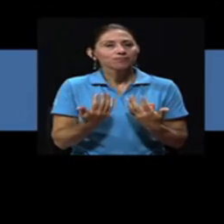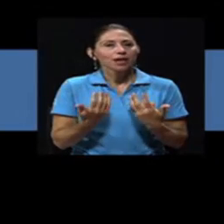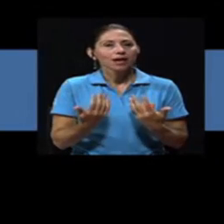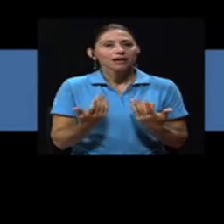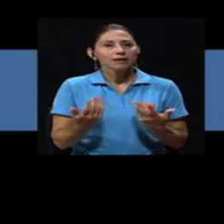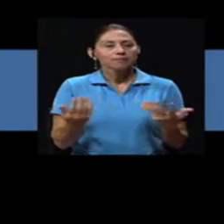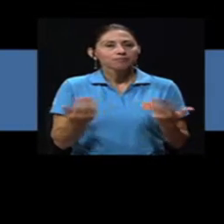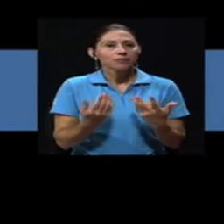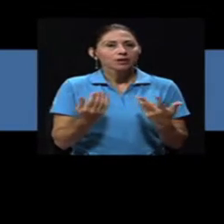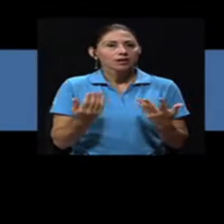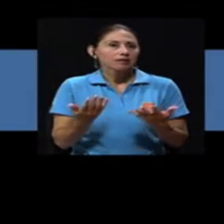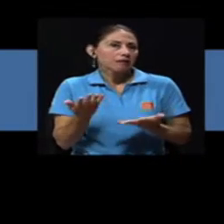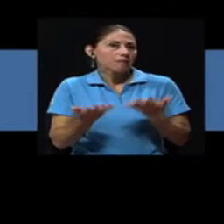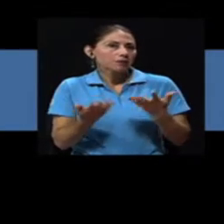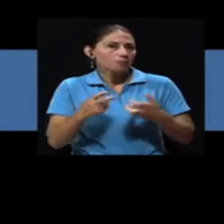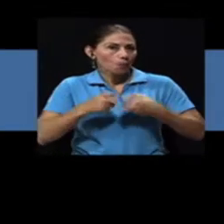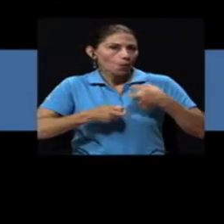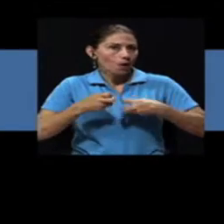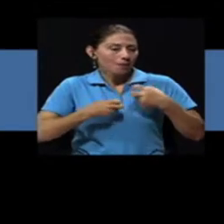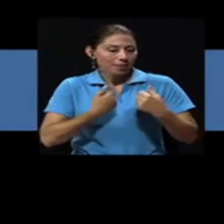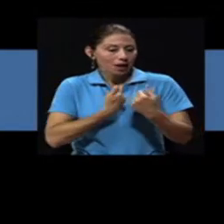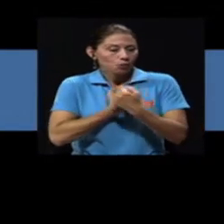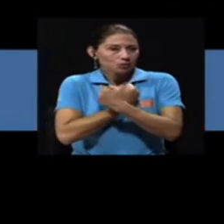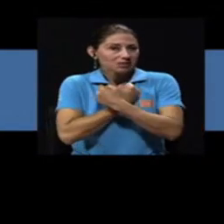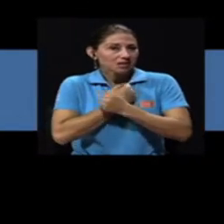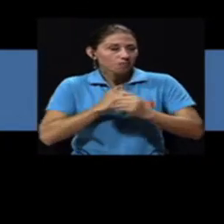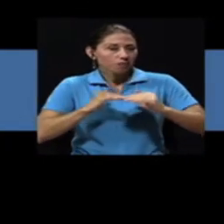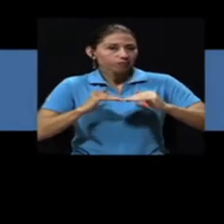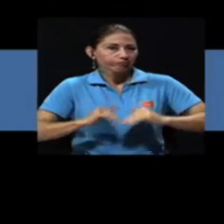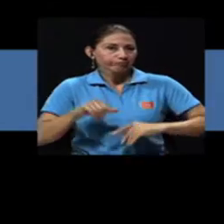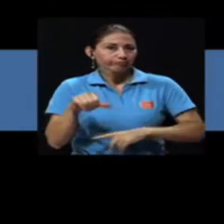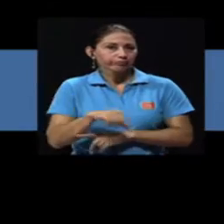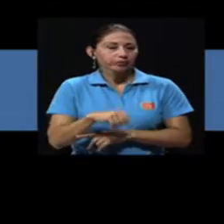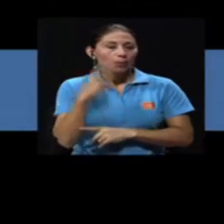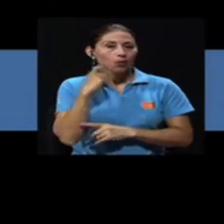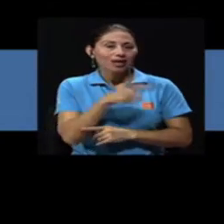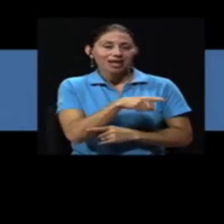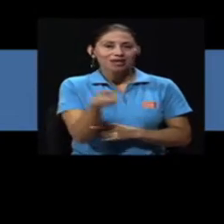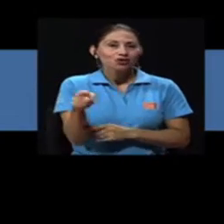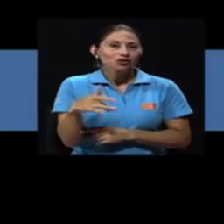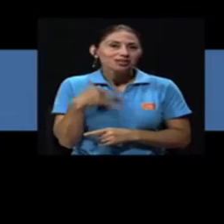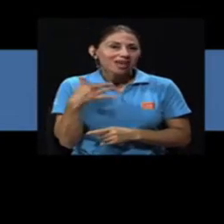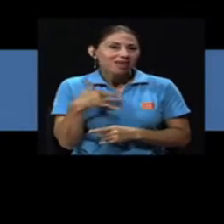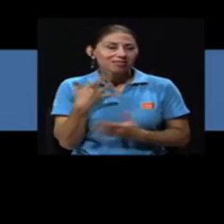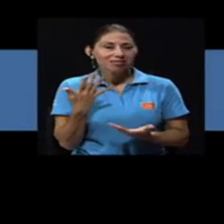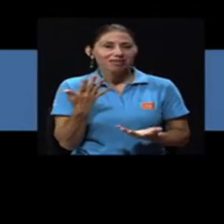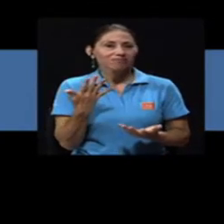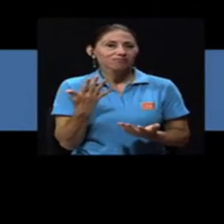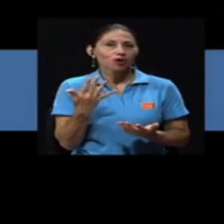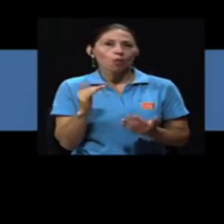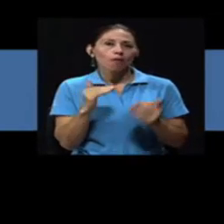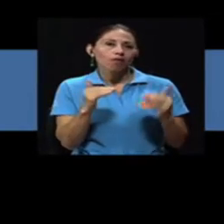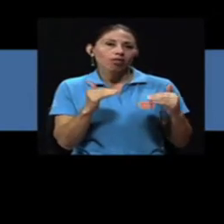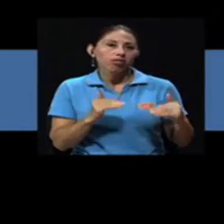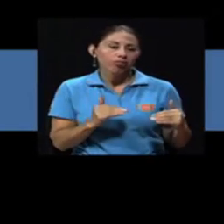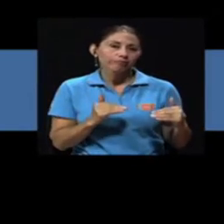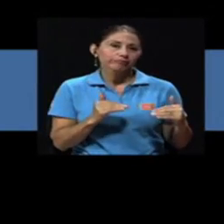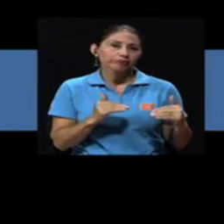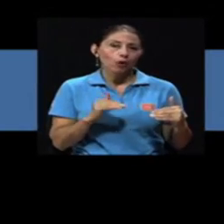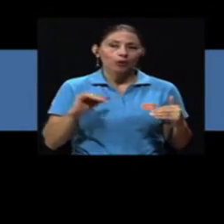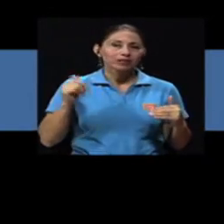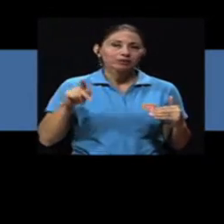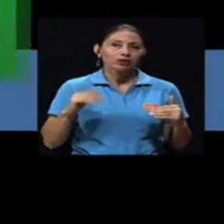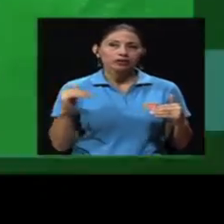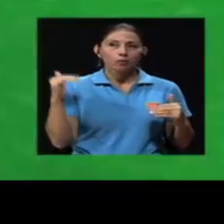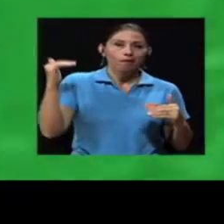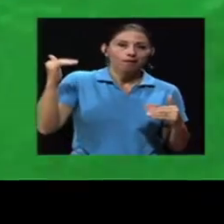problema de autoestima porque ellos sienten o se sienten menos